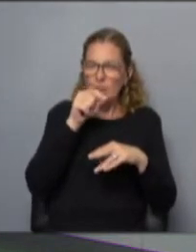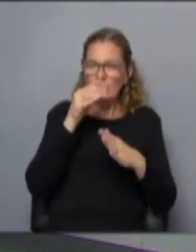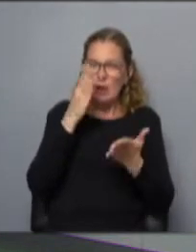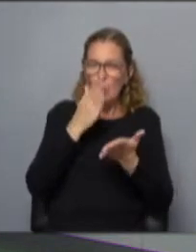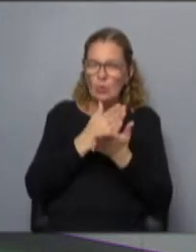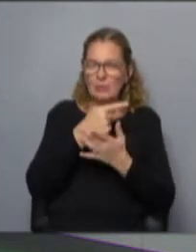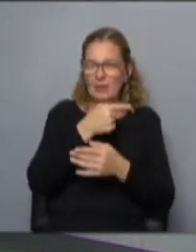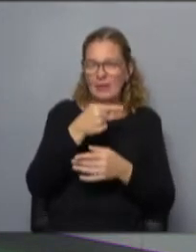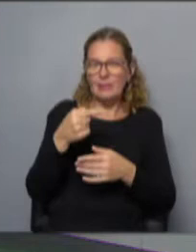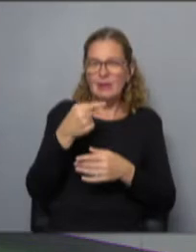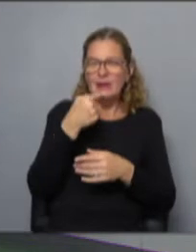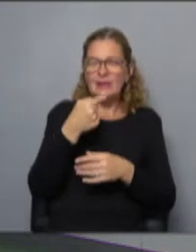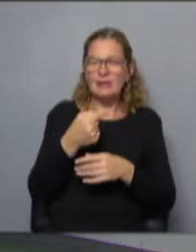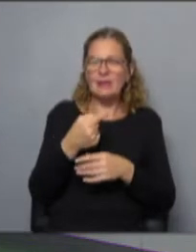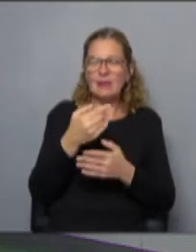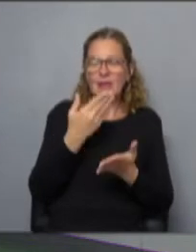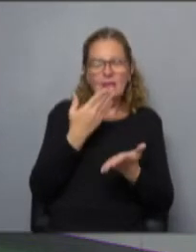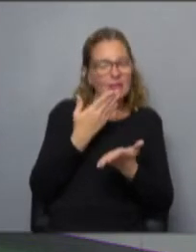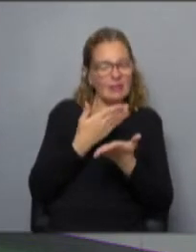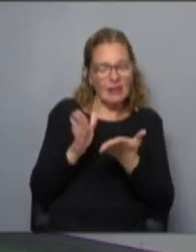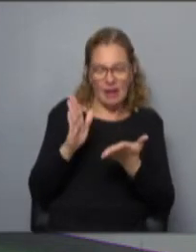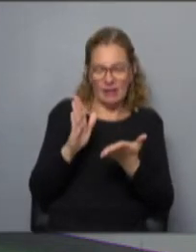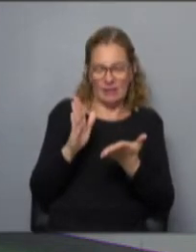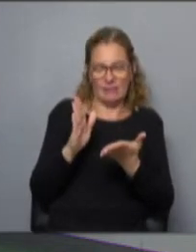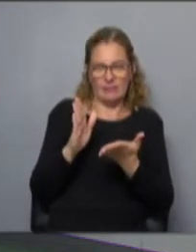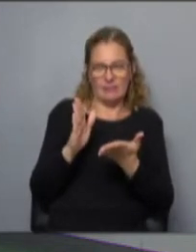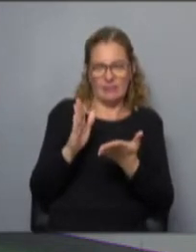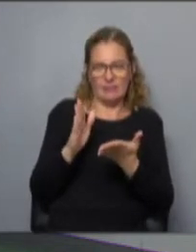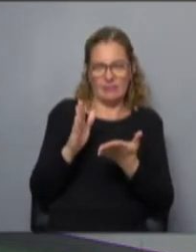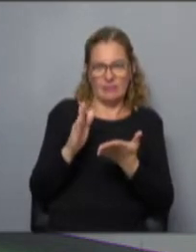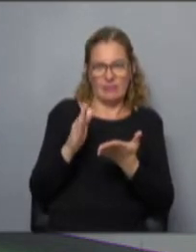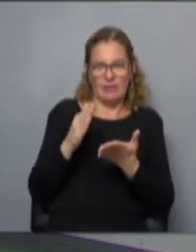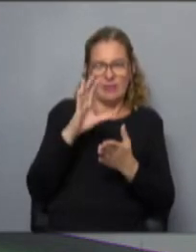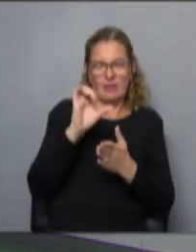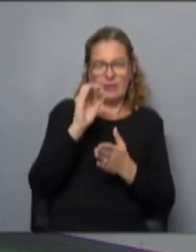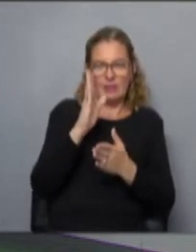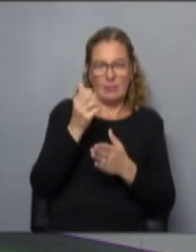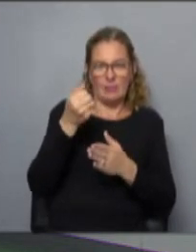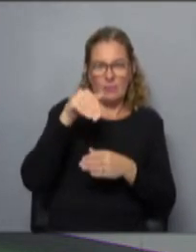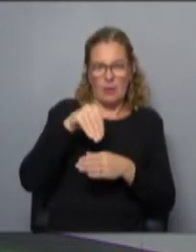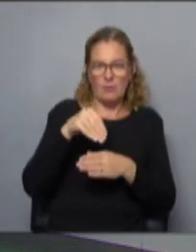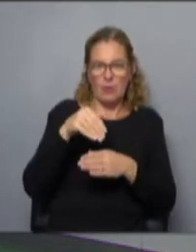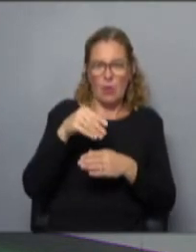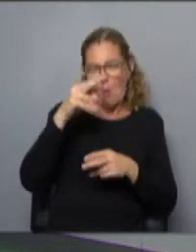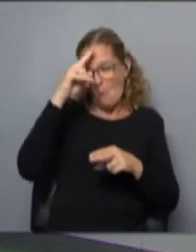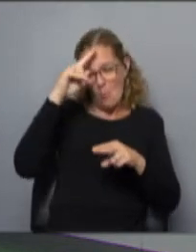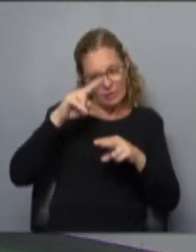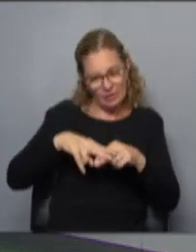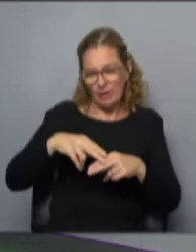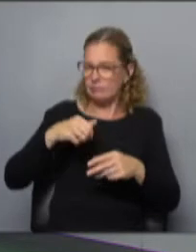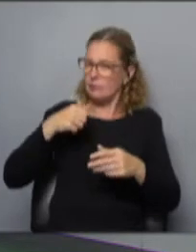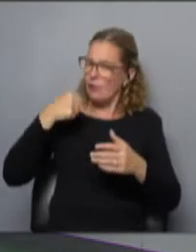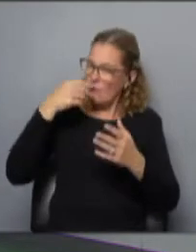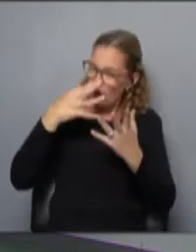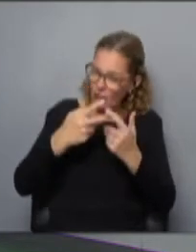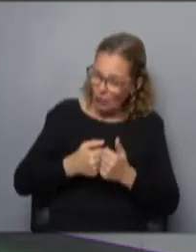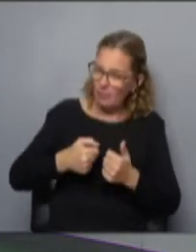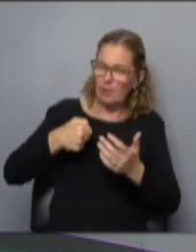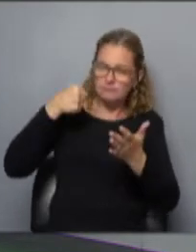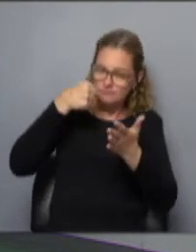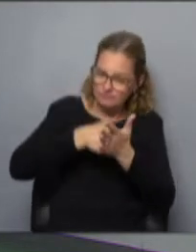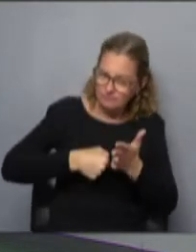semanas donde él dice, eliminaré los bots de spam o moriré intentándolo, ¿no? Con este estilo que lo ha